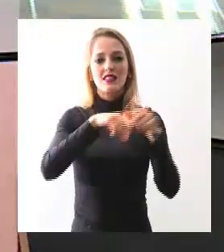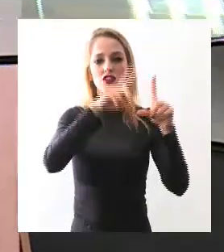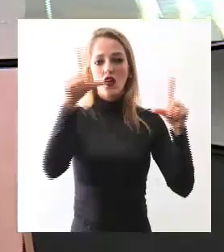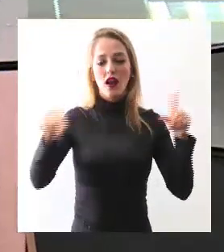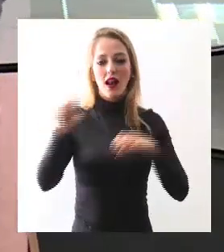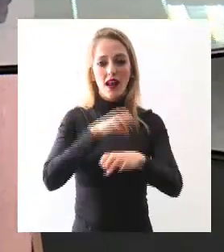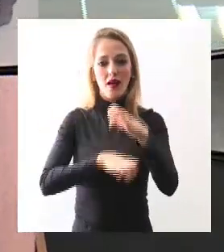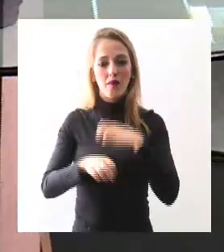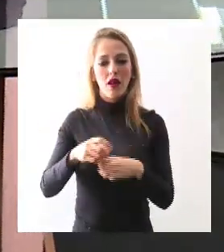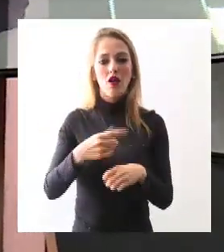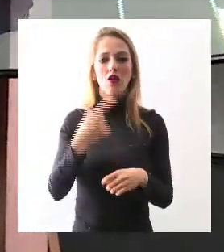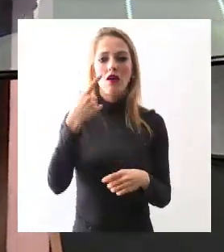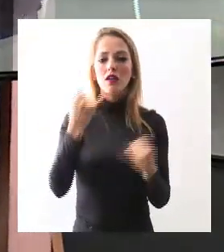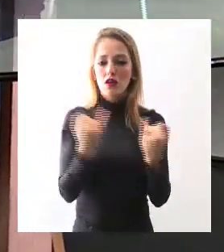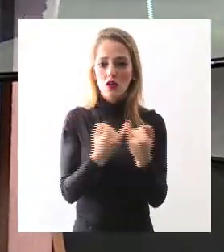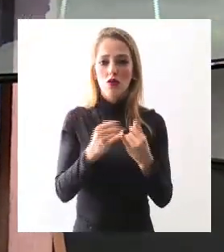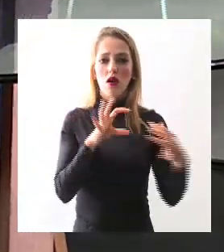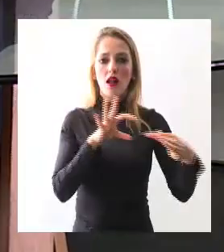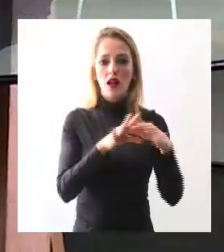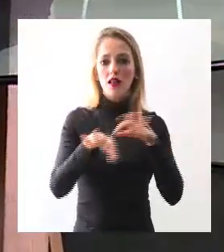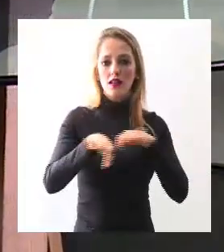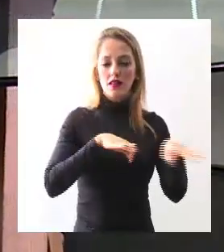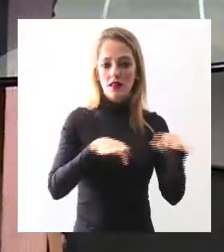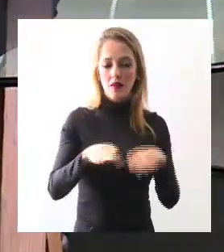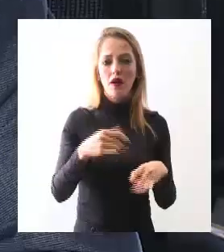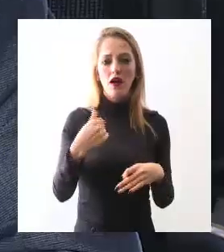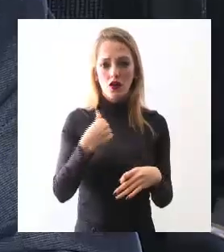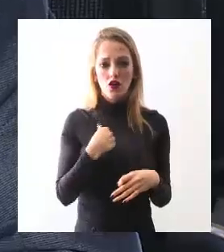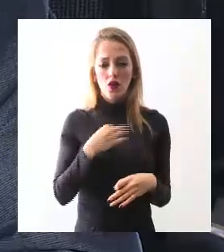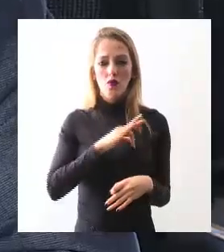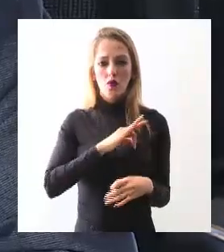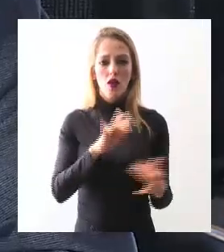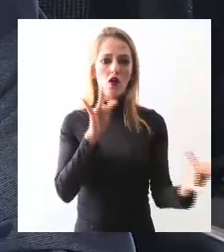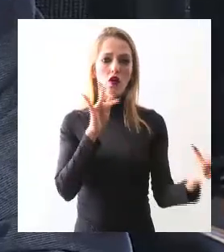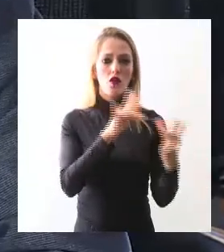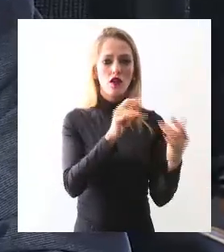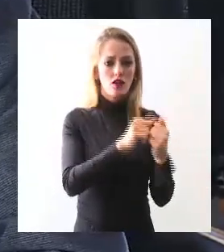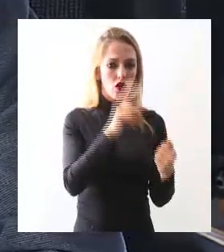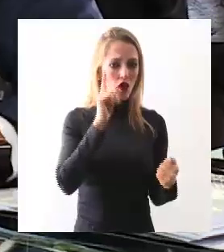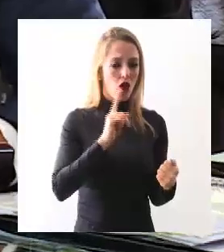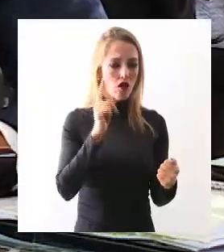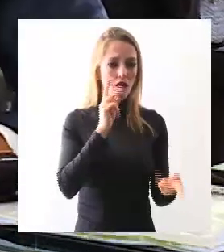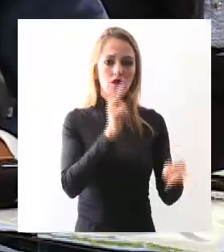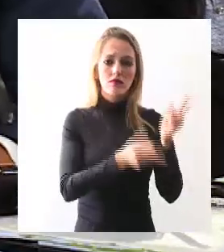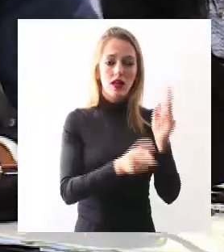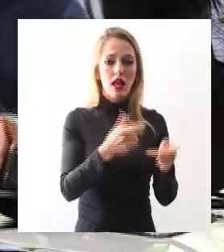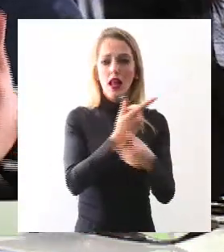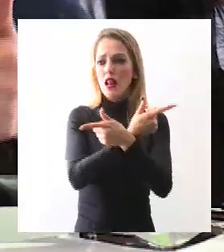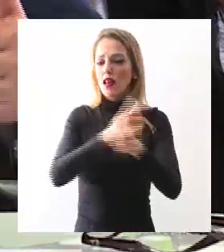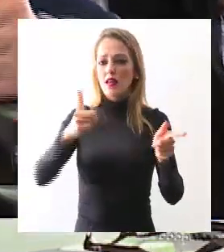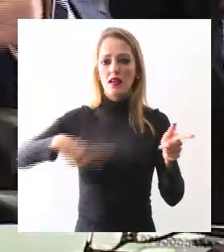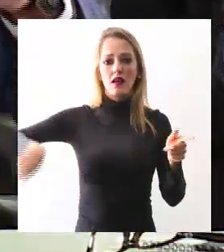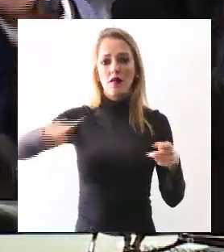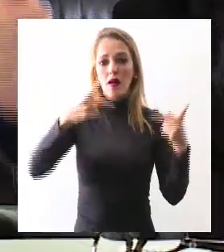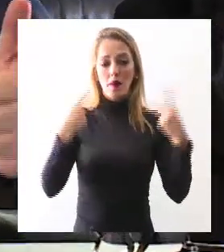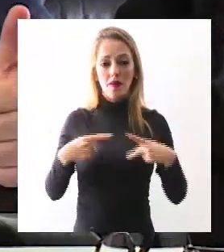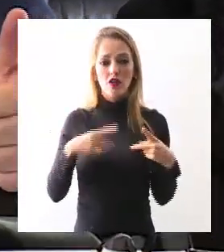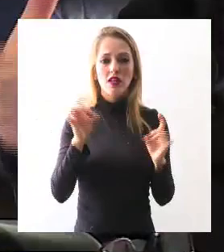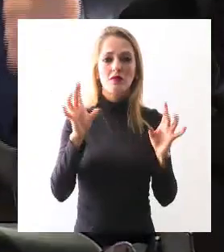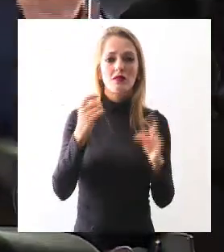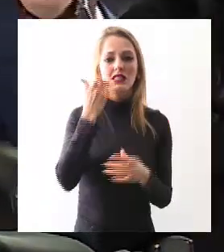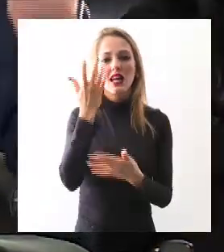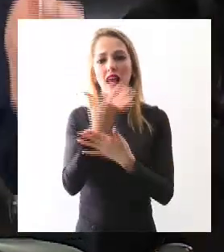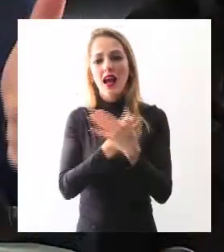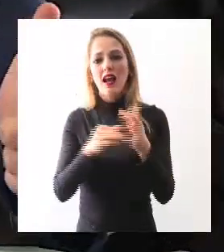trabajado arduamente con buenos resultados, es de que yo me pongo en contacto a la brevedad y cualquiera que quiera acercarse está la Secretaría del